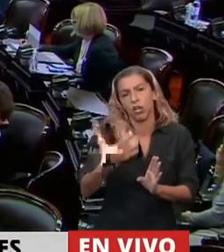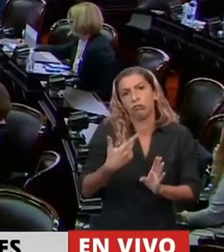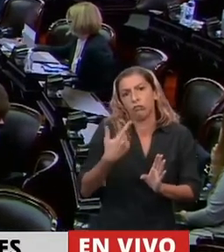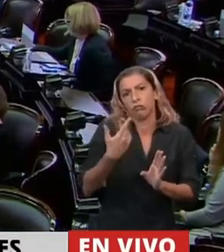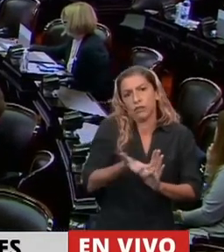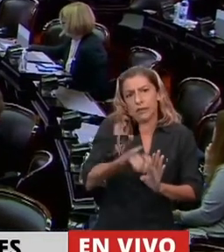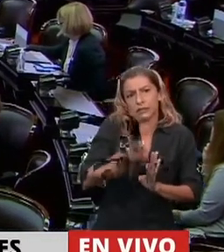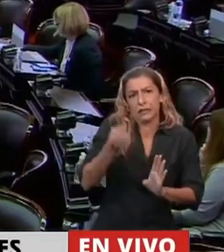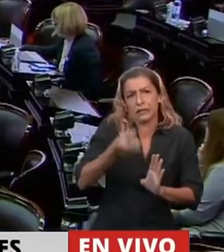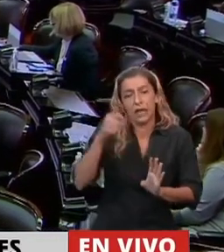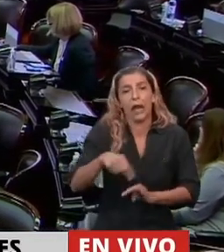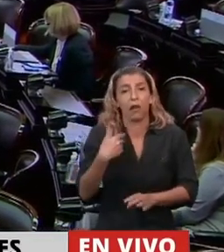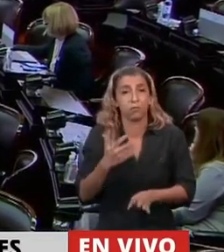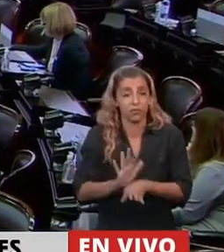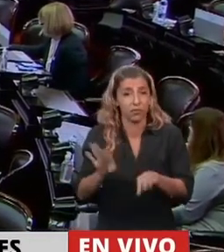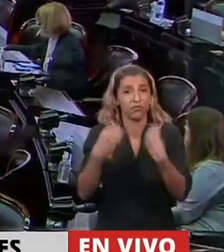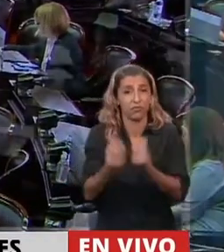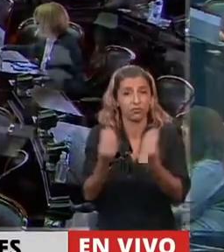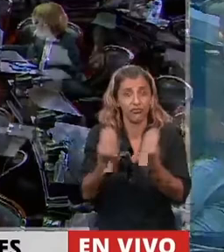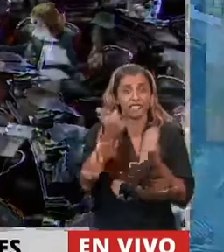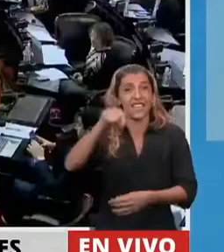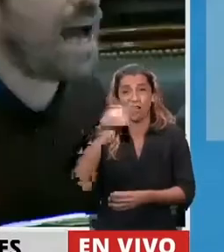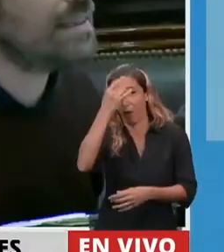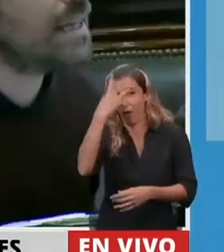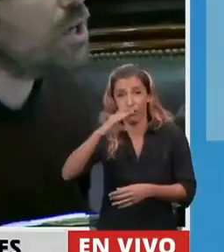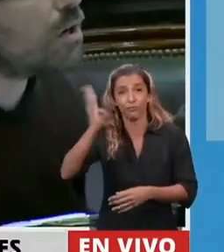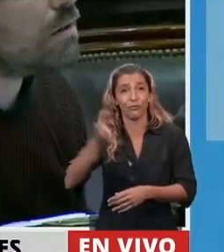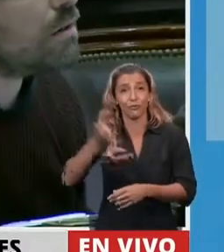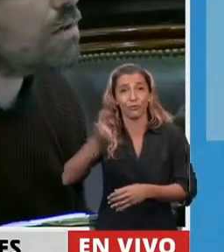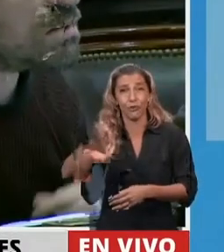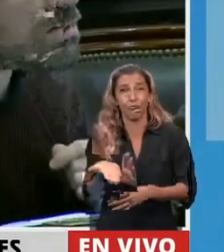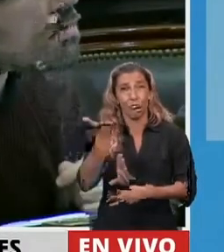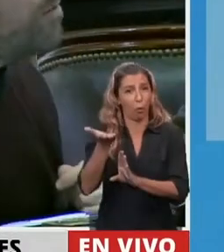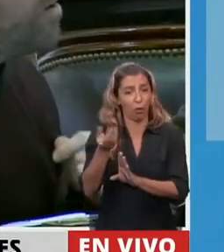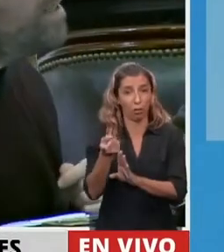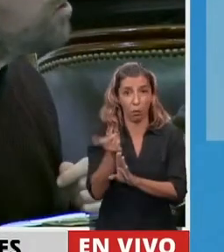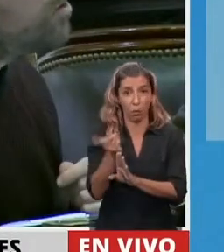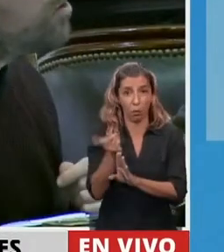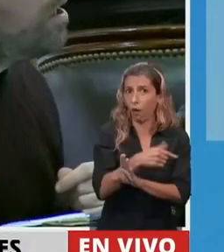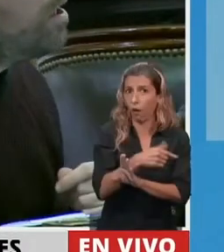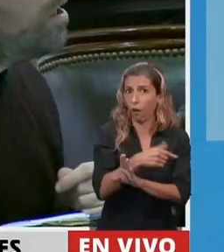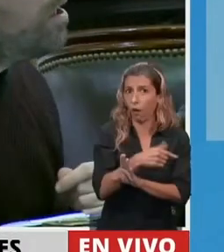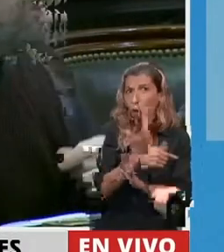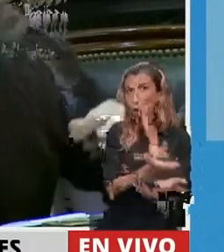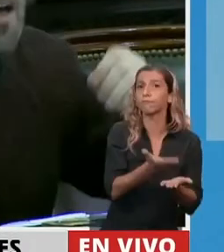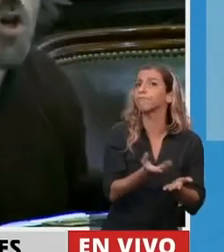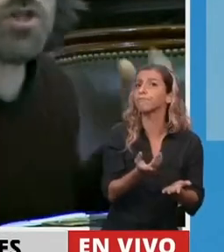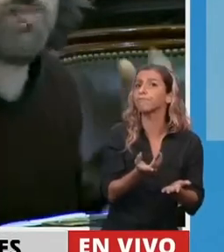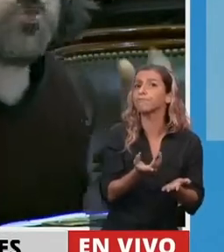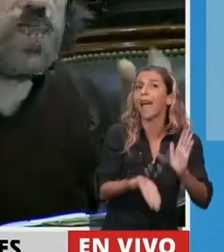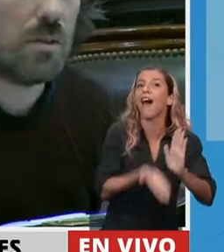esta ocasión del 6,12% cuando la movilidad vigente anterior planteaba un aumento del